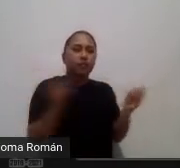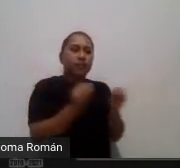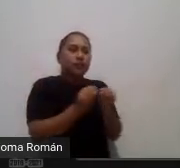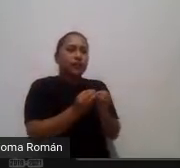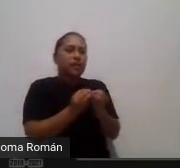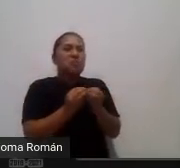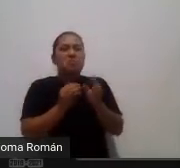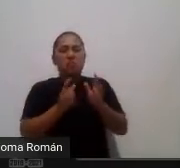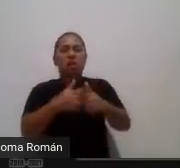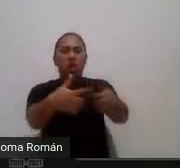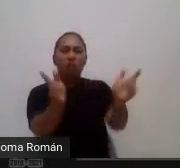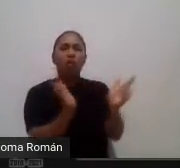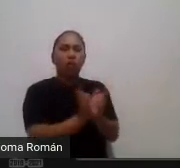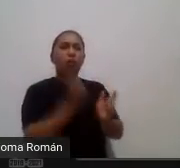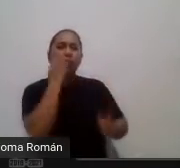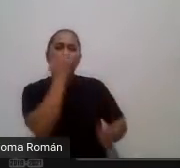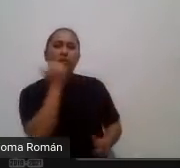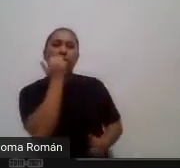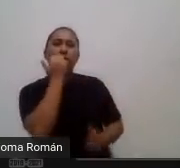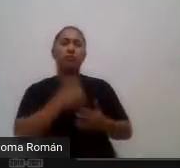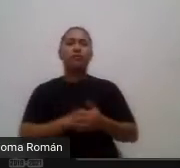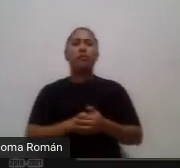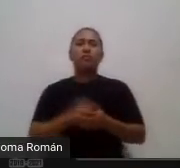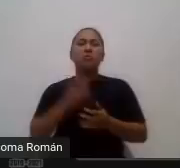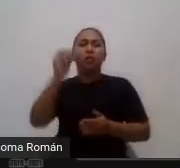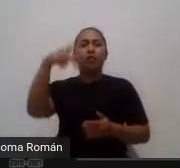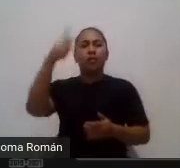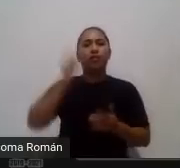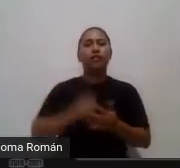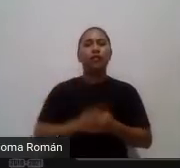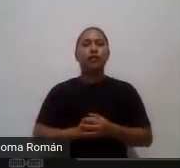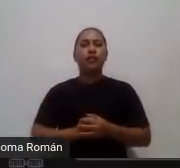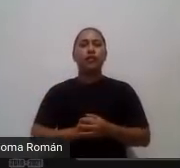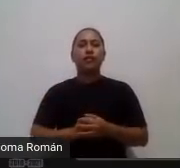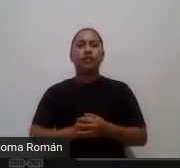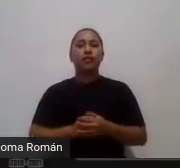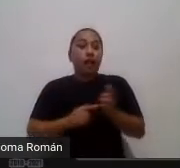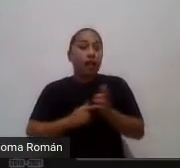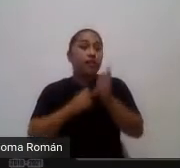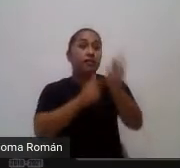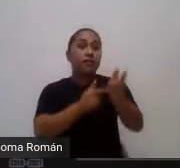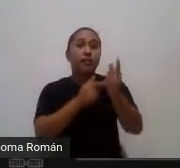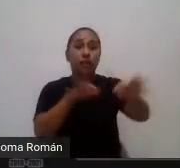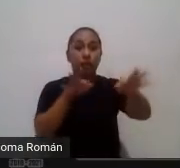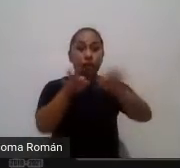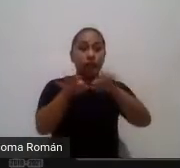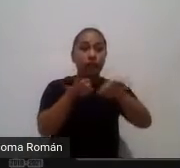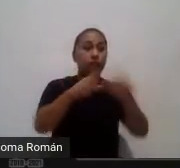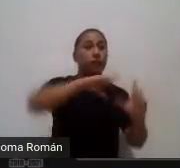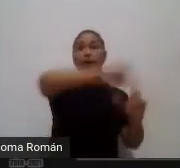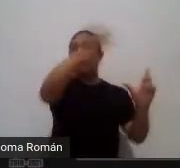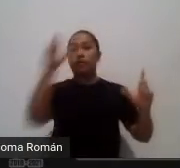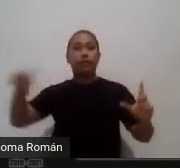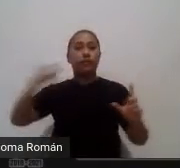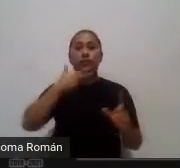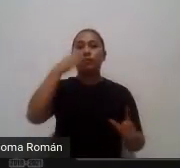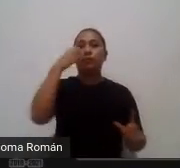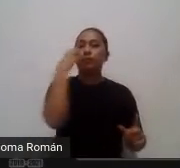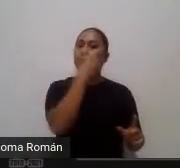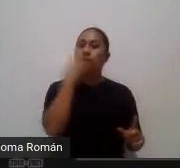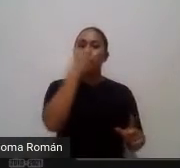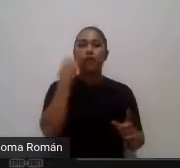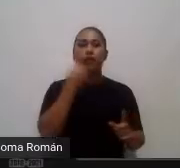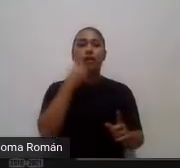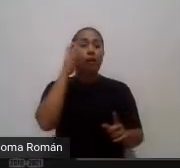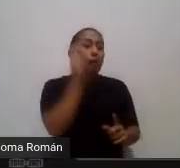ok y siguen funcionando en escuelas mexicanas y me consta porque estoy muy al